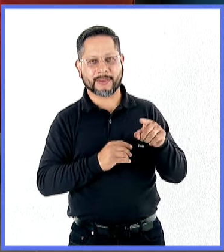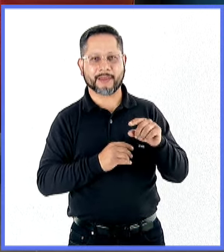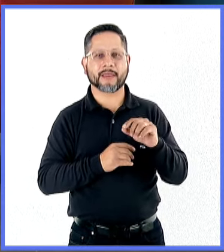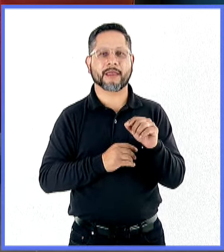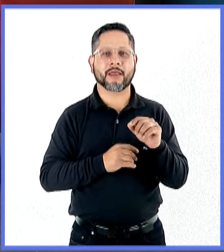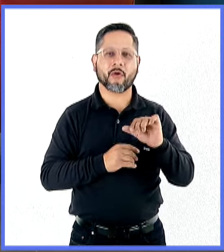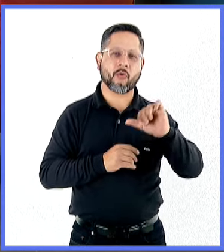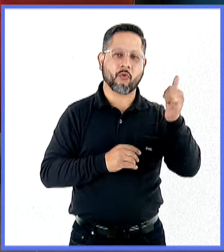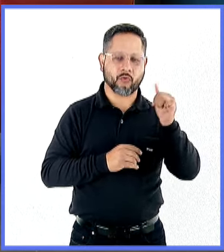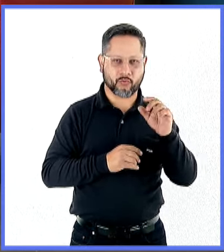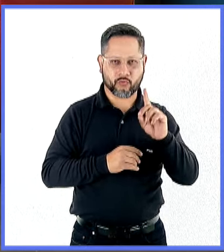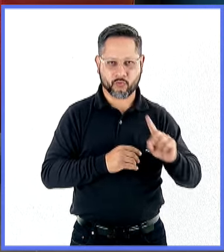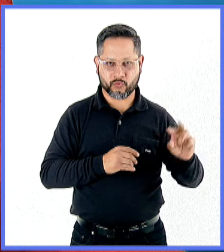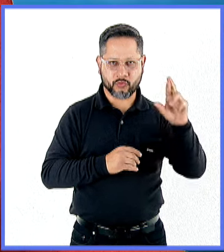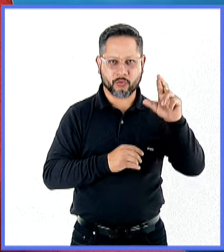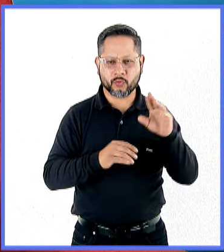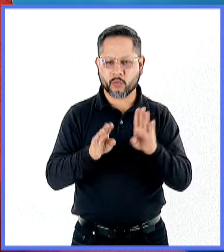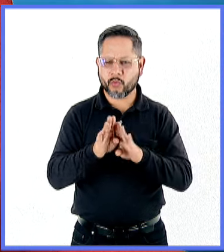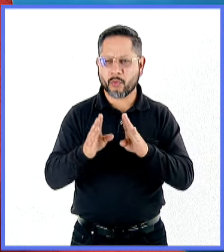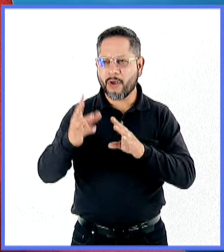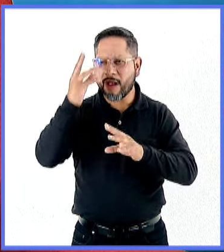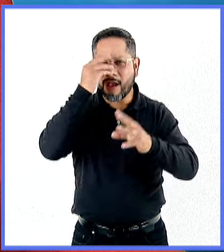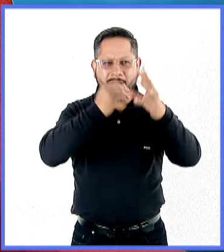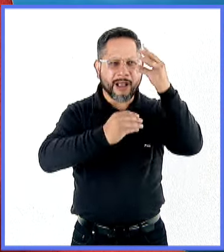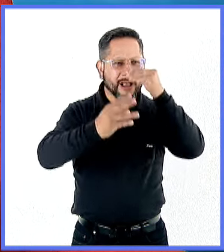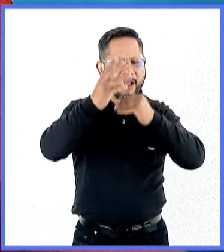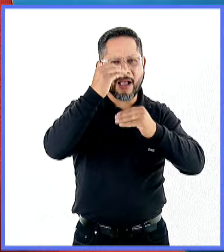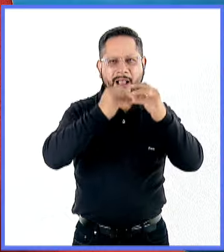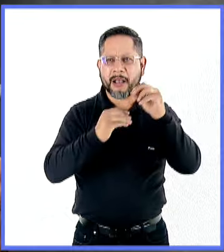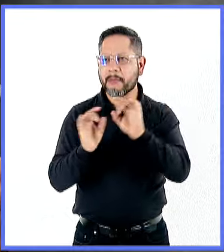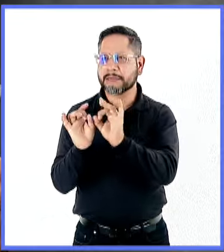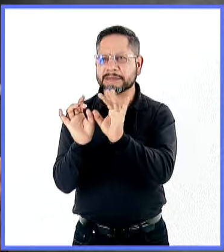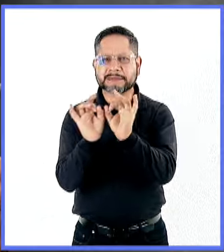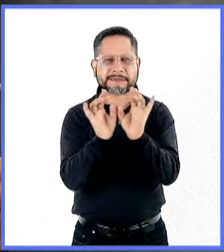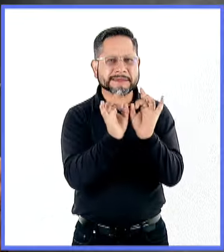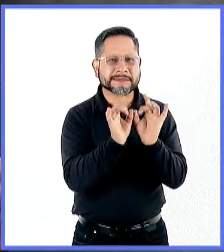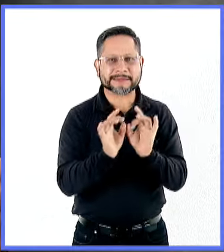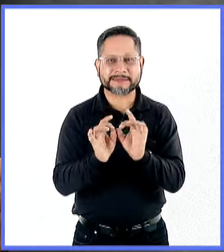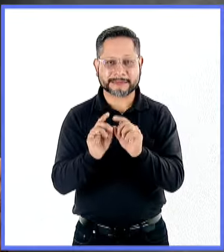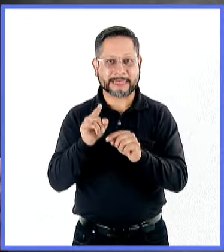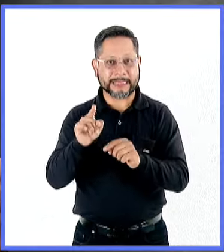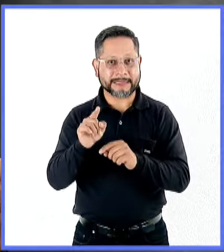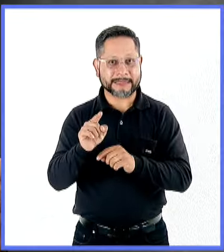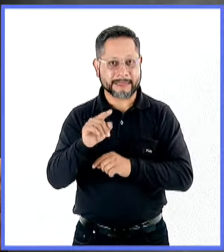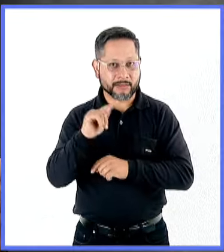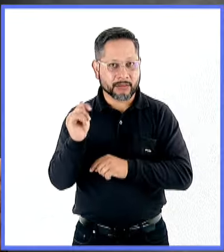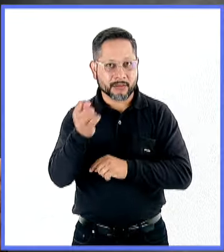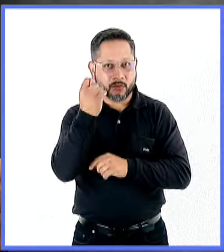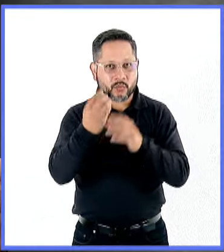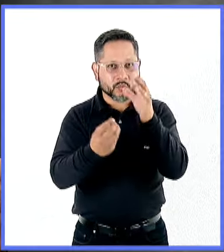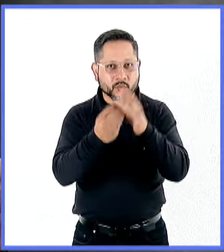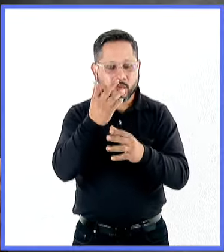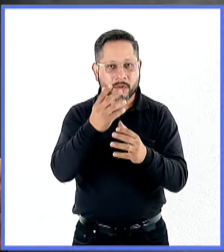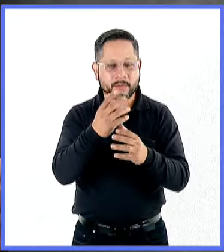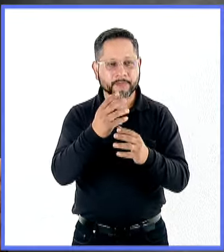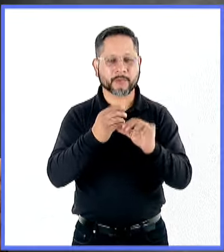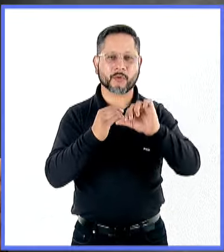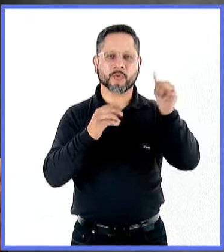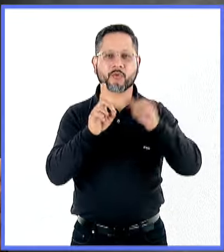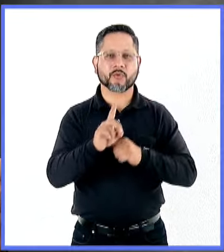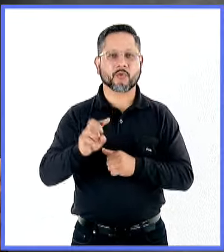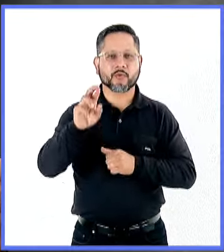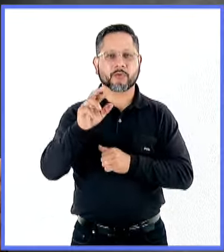¿por qué? ¿Cómo aprender y aplicar el conocimiento causal en inteligencia artificial? Y el coordinador, el gentilísimo doctor